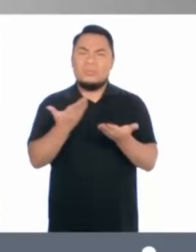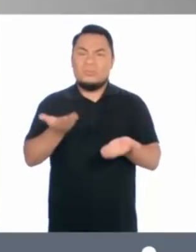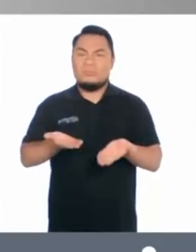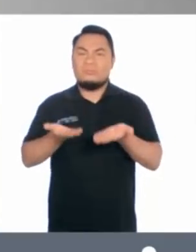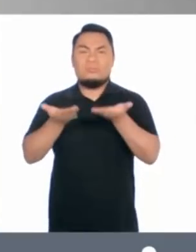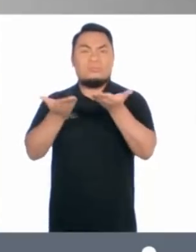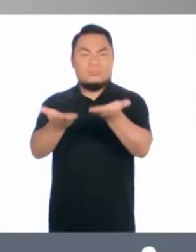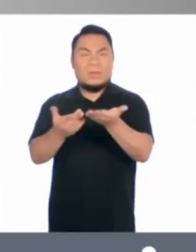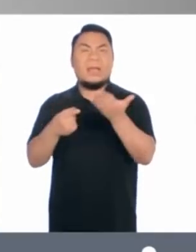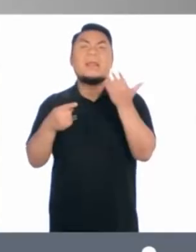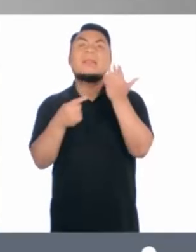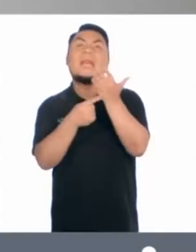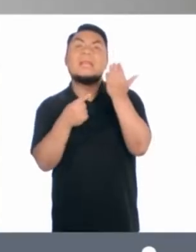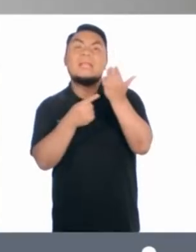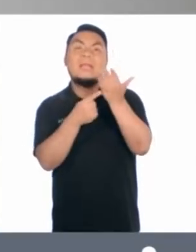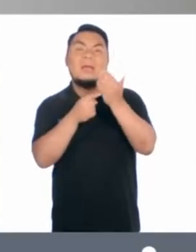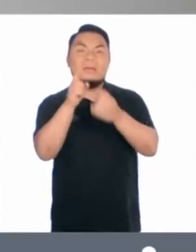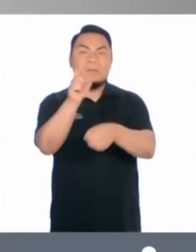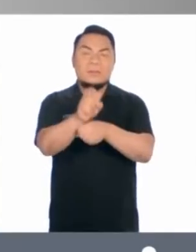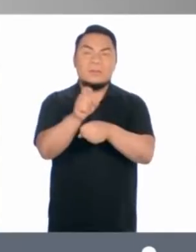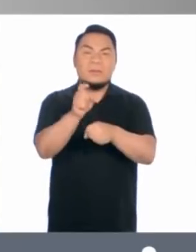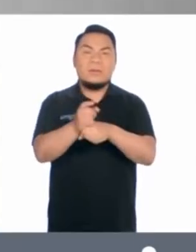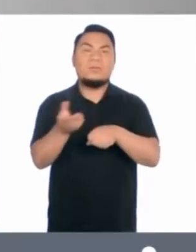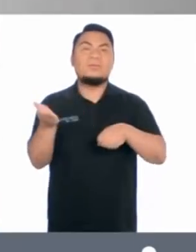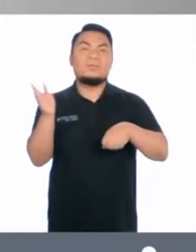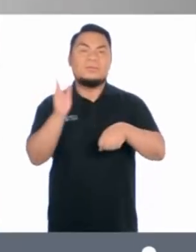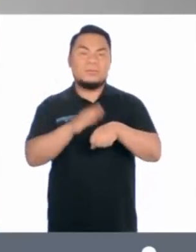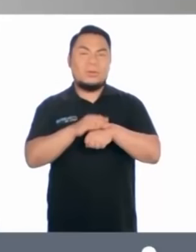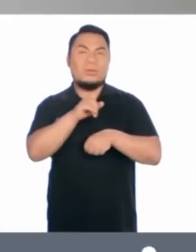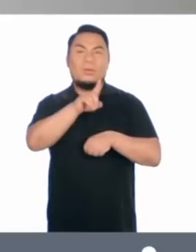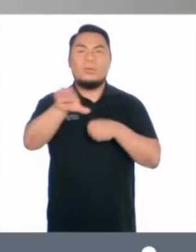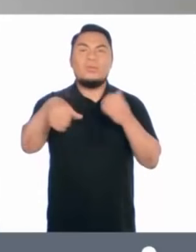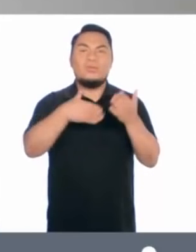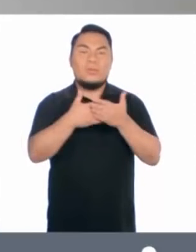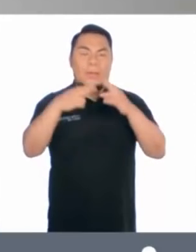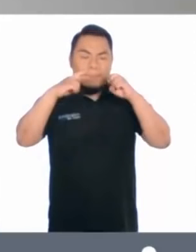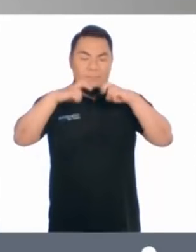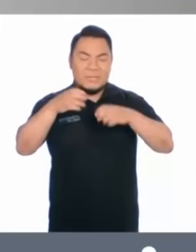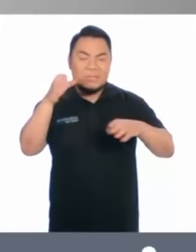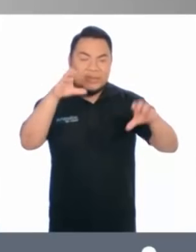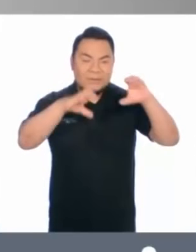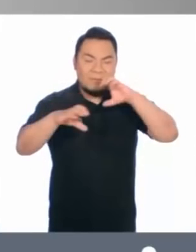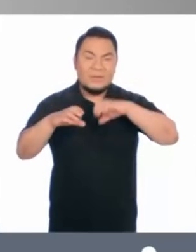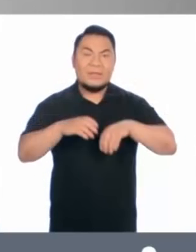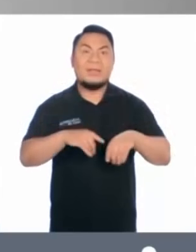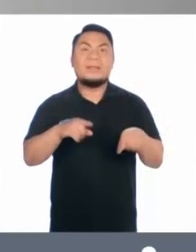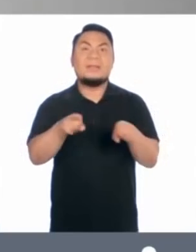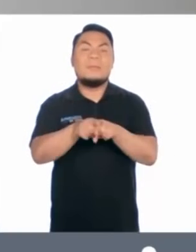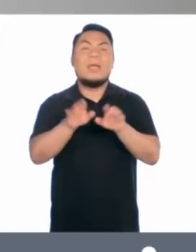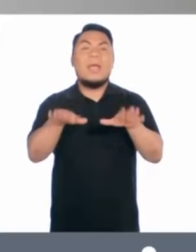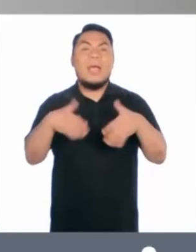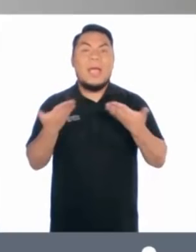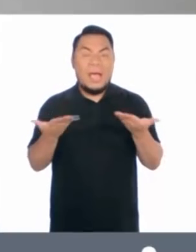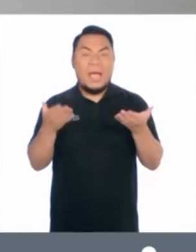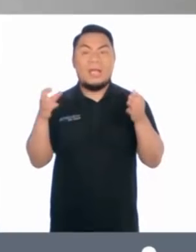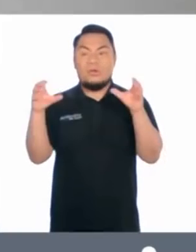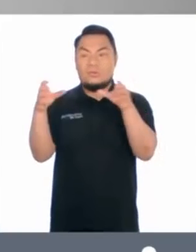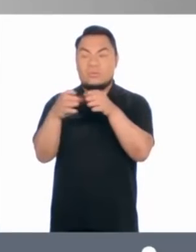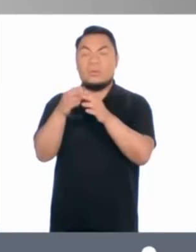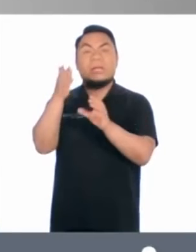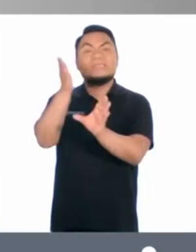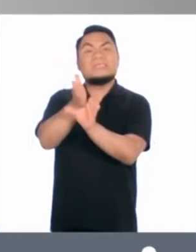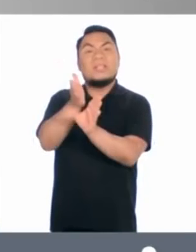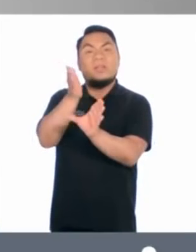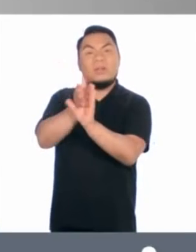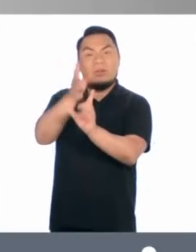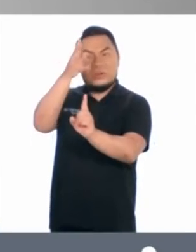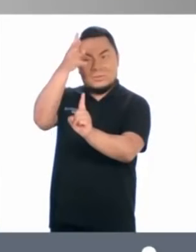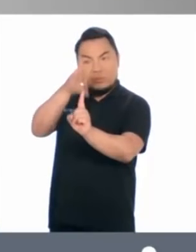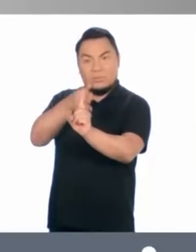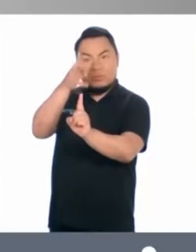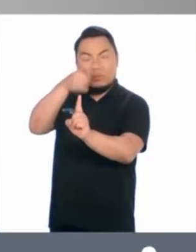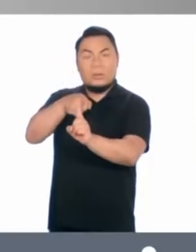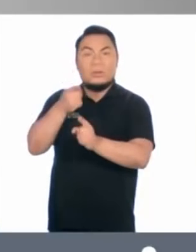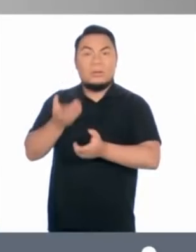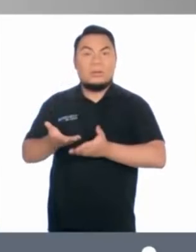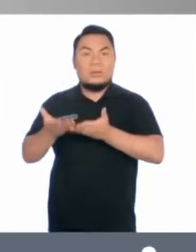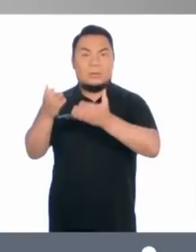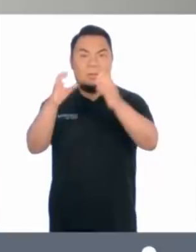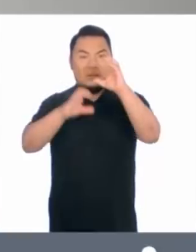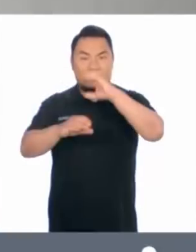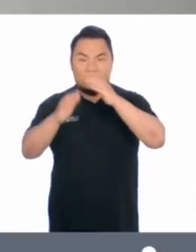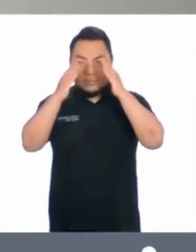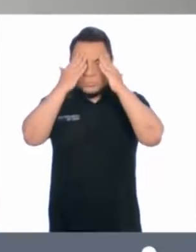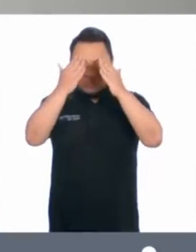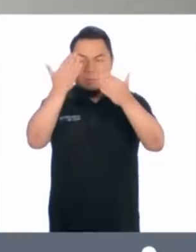universitarios o técnicos sobre metodología de investigación científica. También contamos con el área de psicología, donde desarrollamos talleres